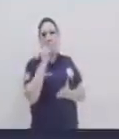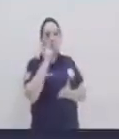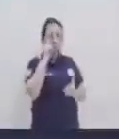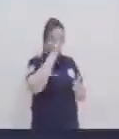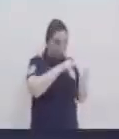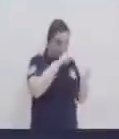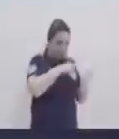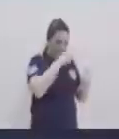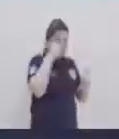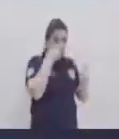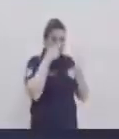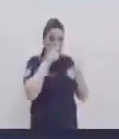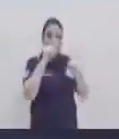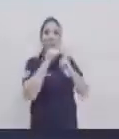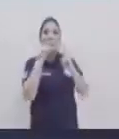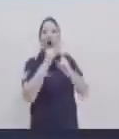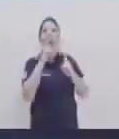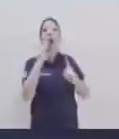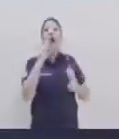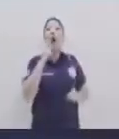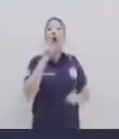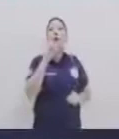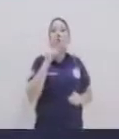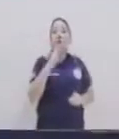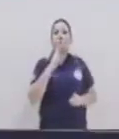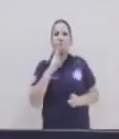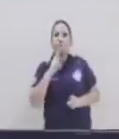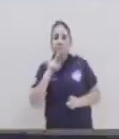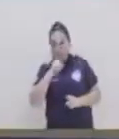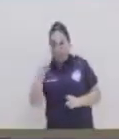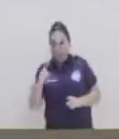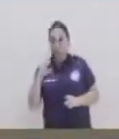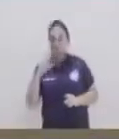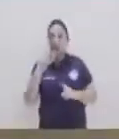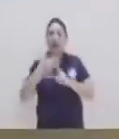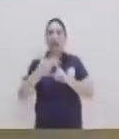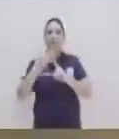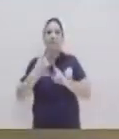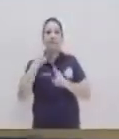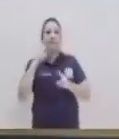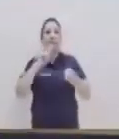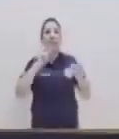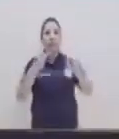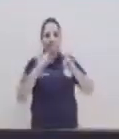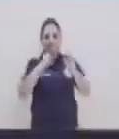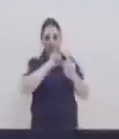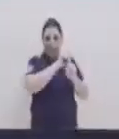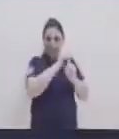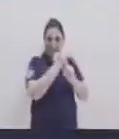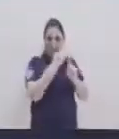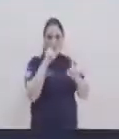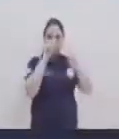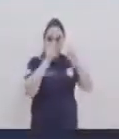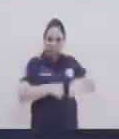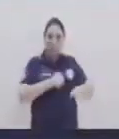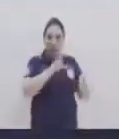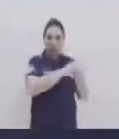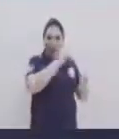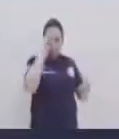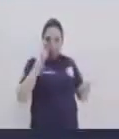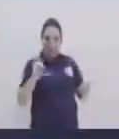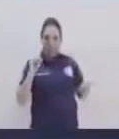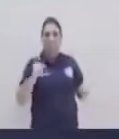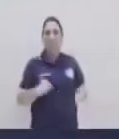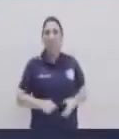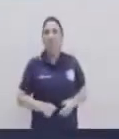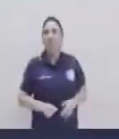primeras líneas y que se quede allí, sino que también es podernos dar cuenta de que hay muchas situaciones que se pueden, que pueden provenir